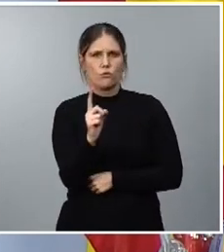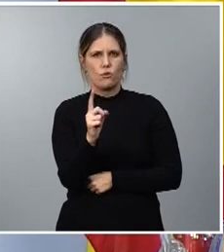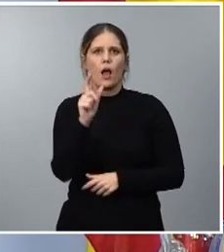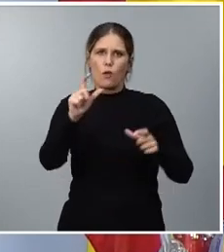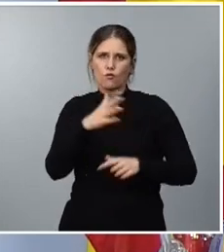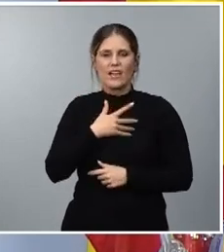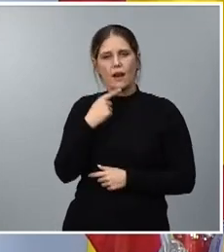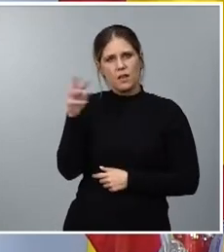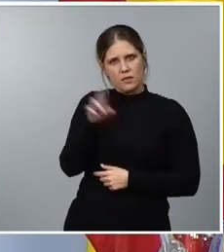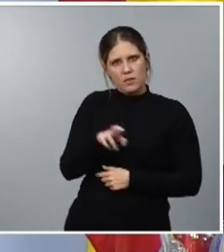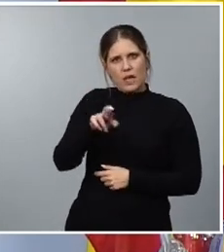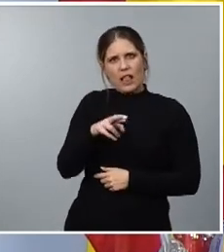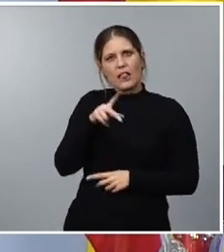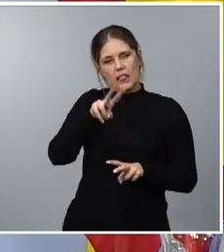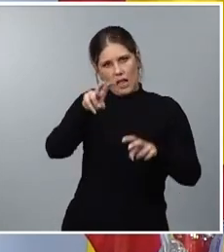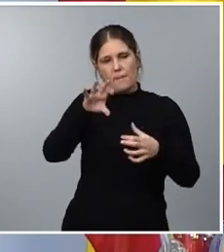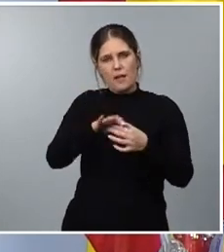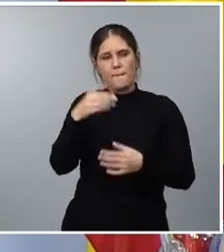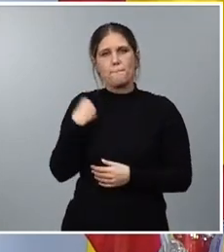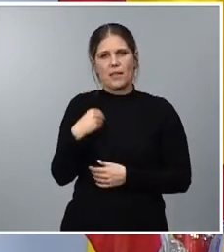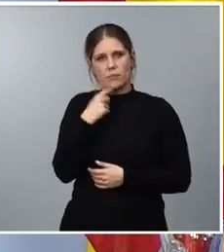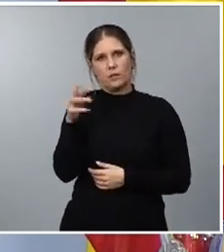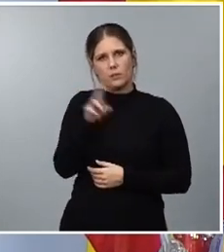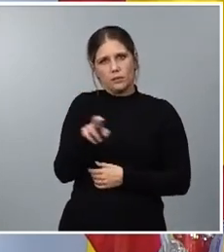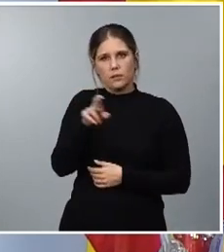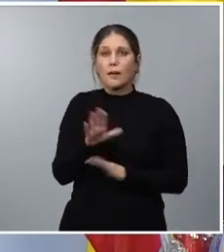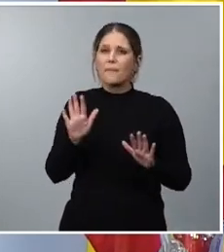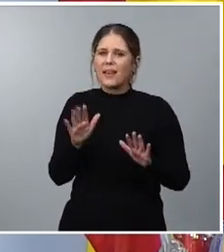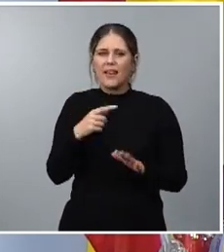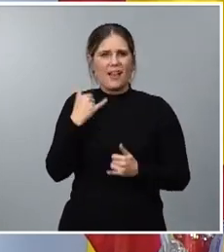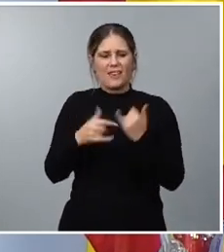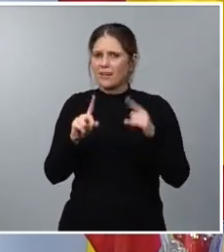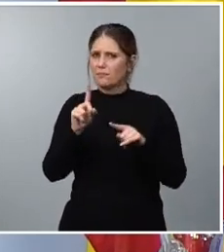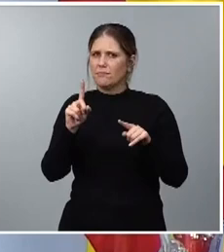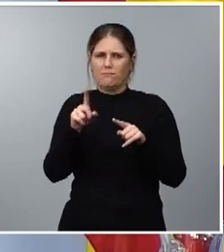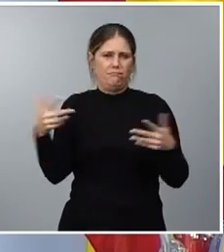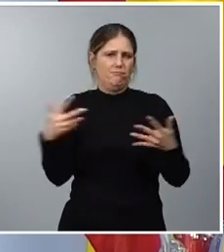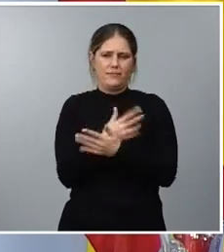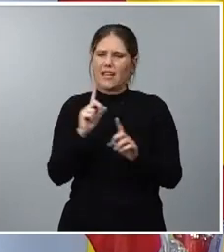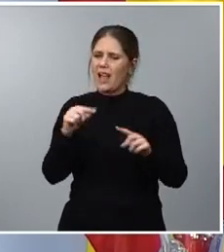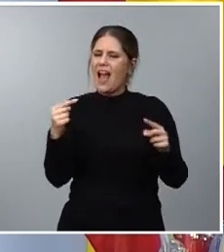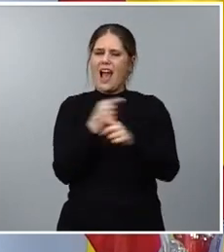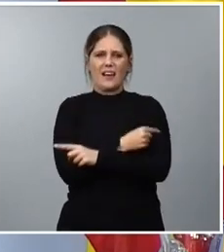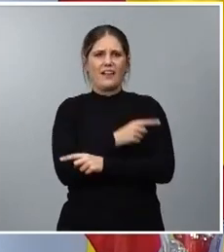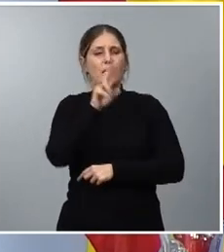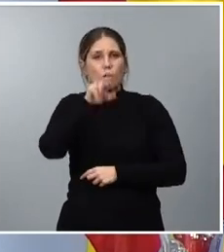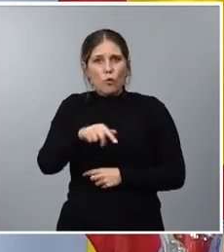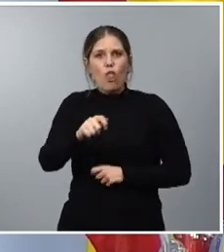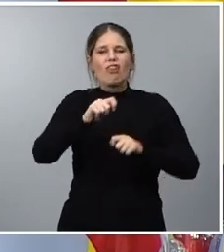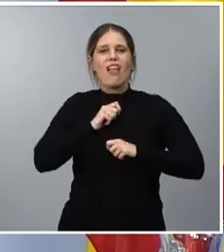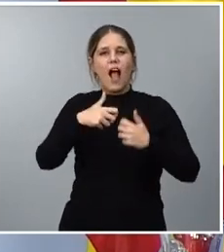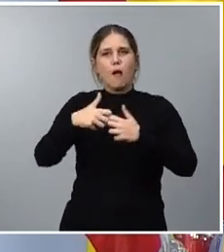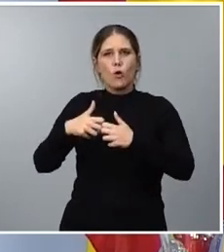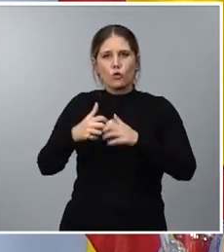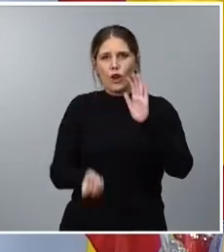en redundar en esta idea una y otra vez, sino que muy a la contra es también uno de los motores que nos permiten